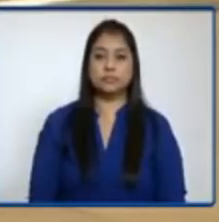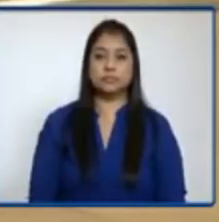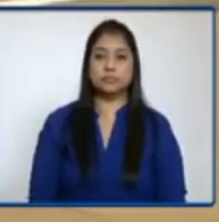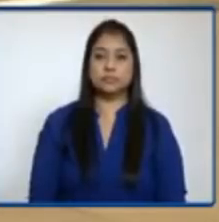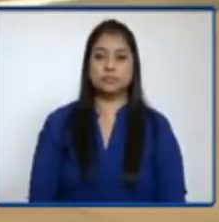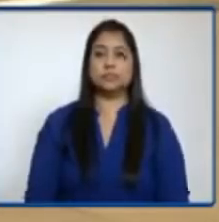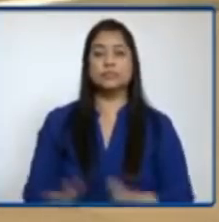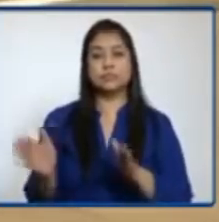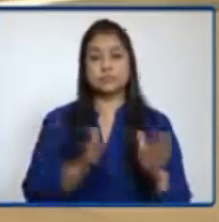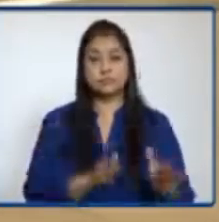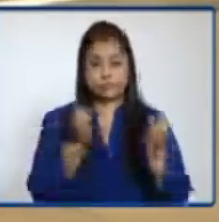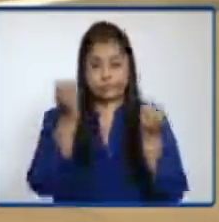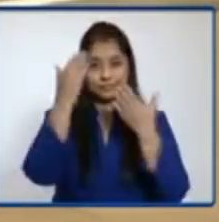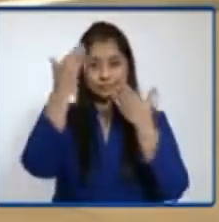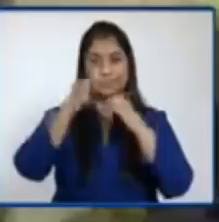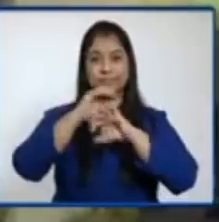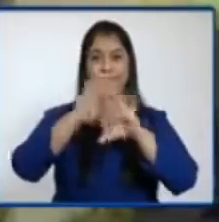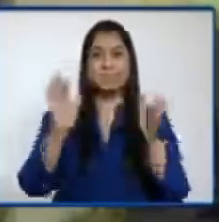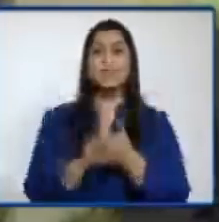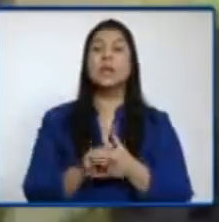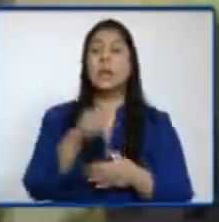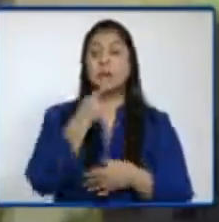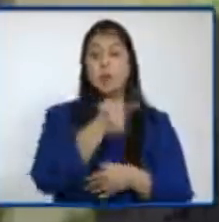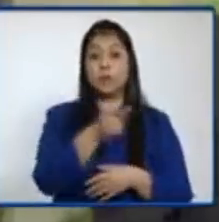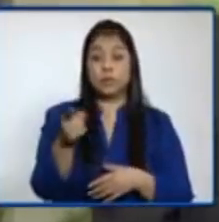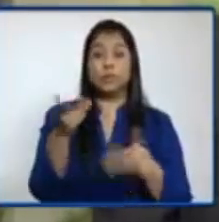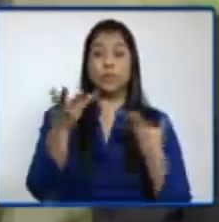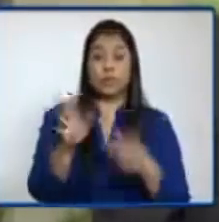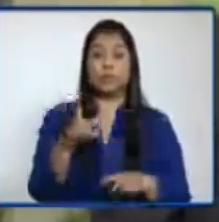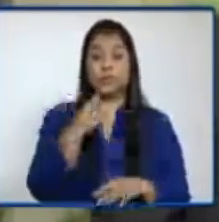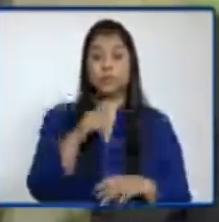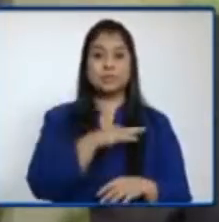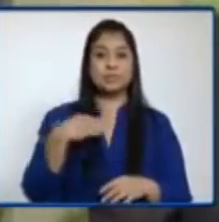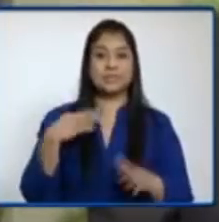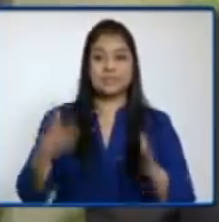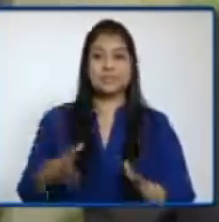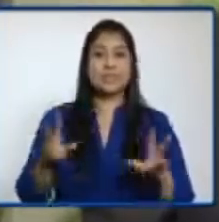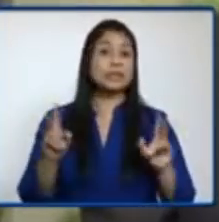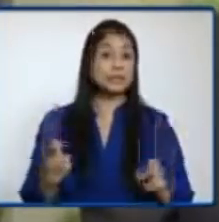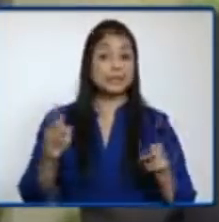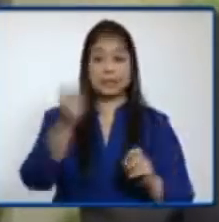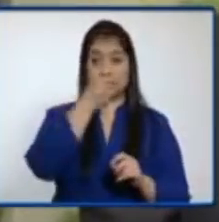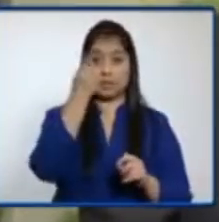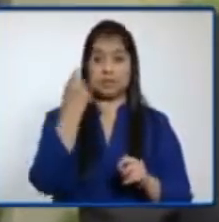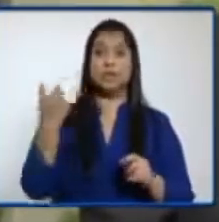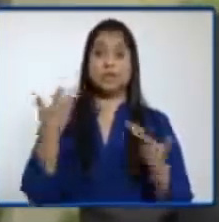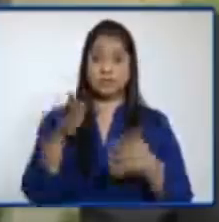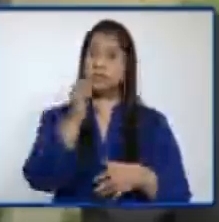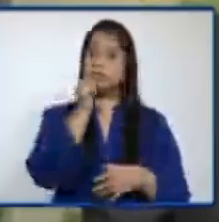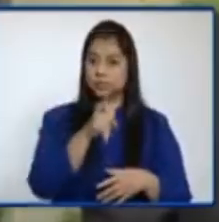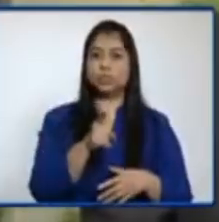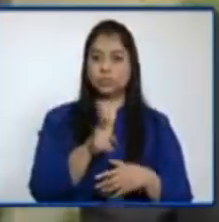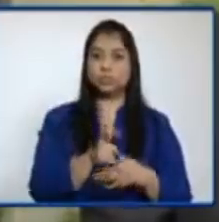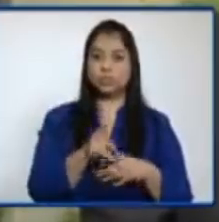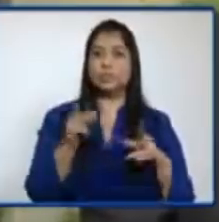Gracias, buenos días. Aunando a lo que han dicho las señoras ministras, en materia laboral hemos tenido denuncias